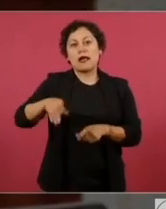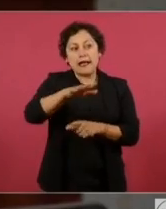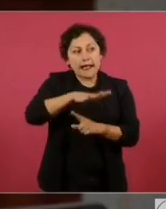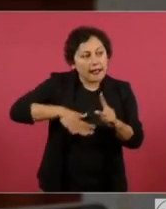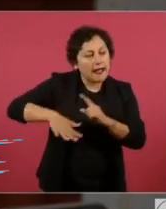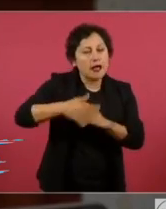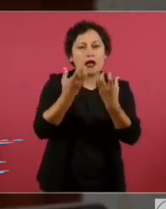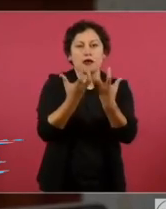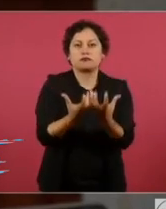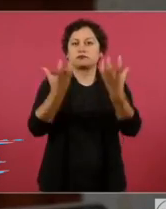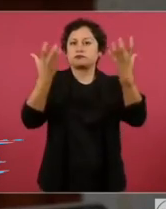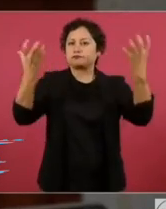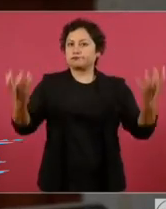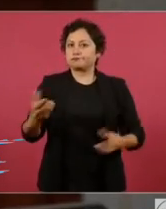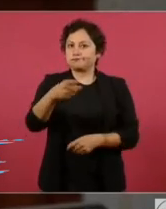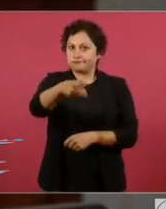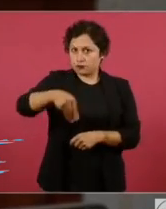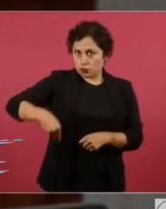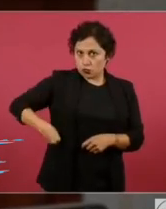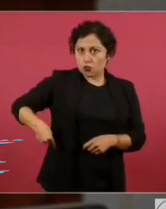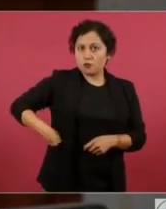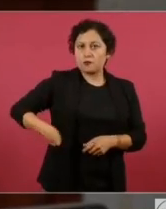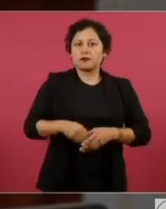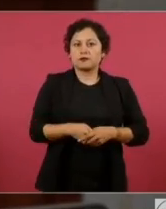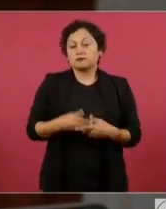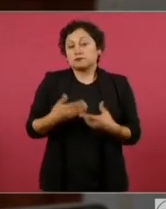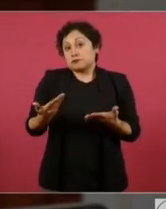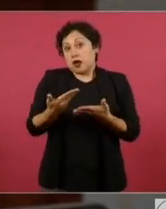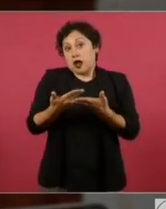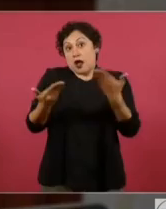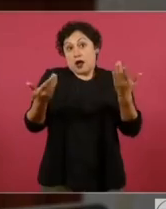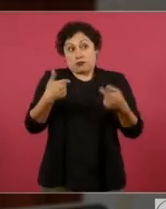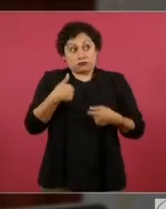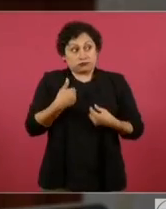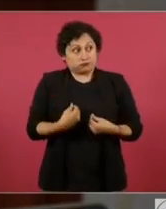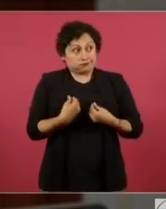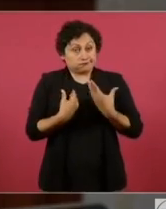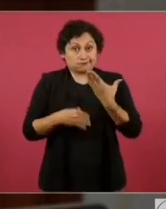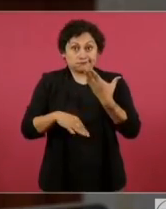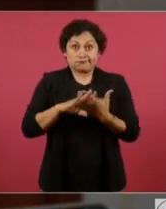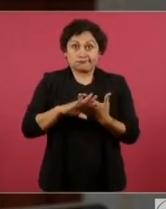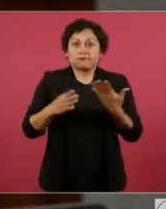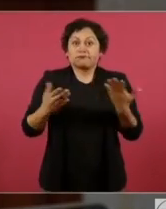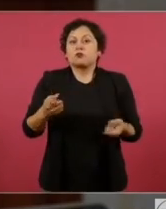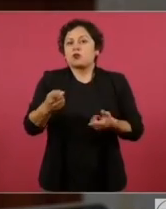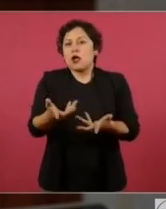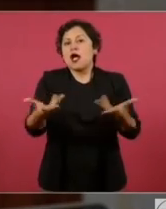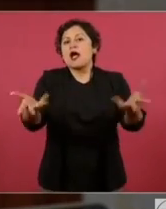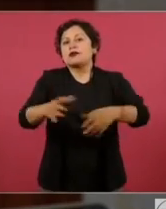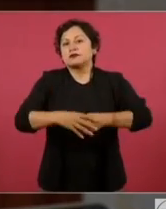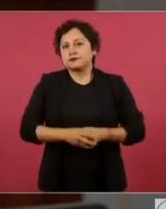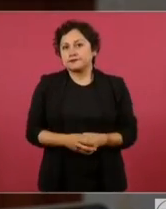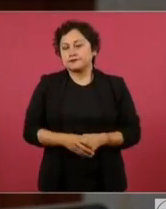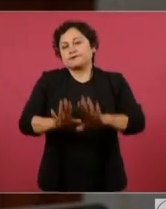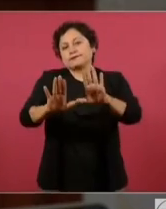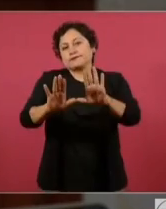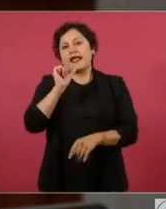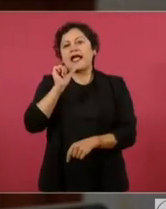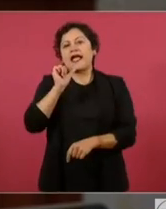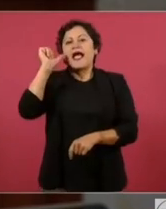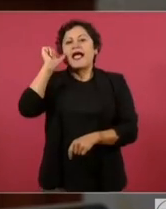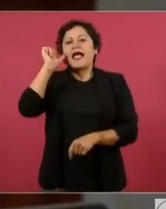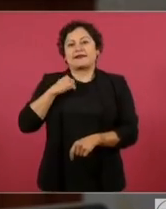y tenemos esto. No sé qué puede usted hacer ahora. Ah, bueno, ayer ya me dio gusto que usted ya dijo no hay